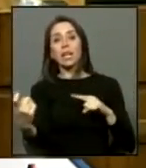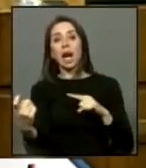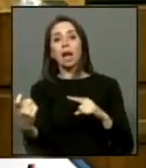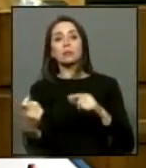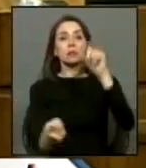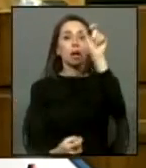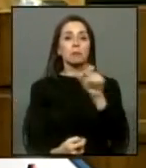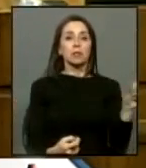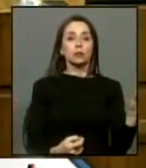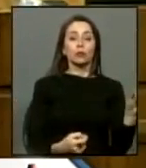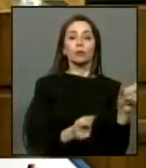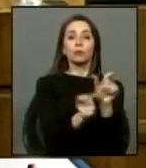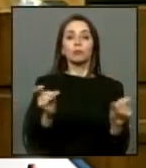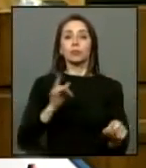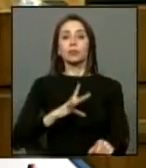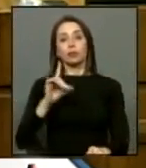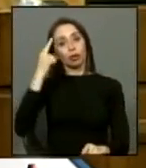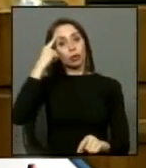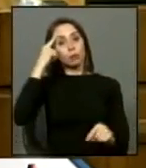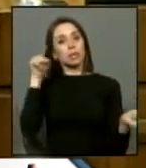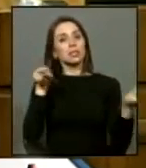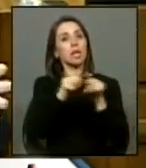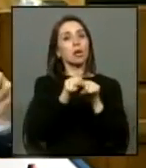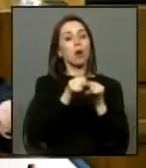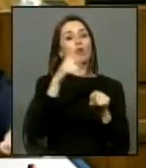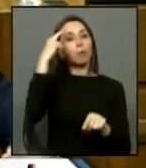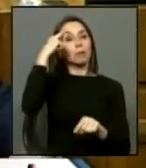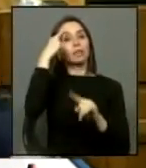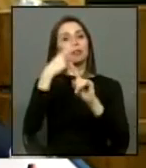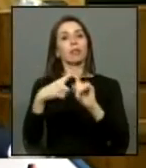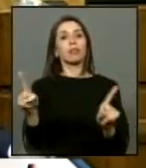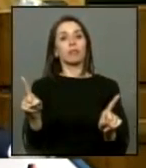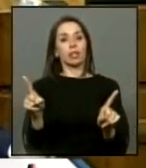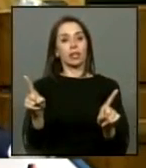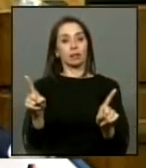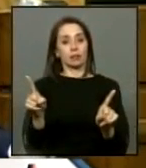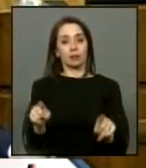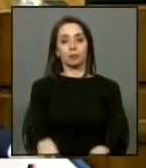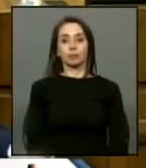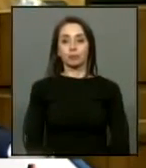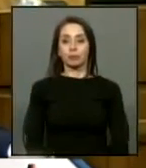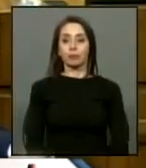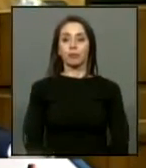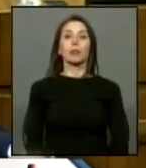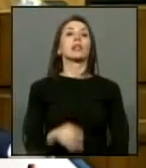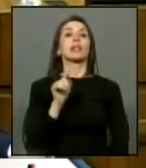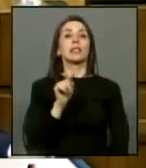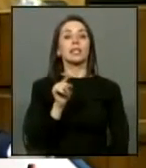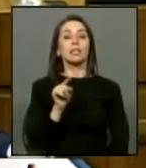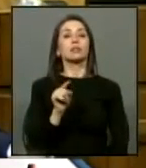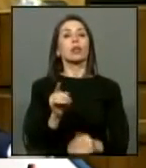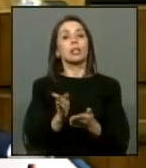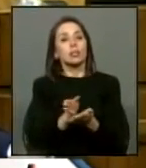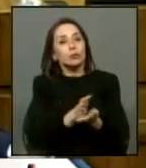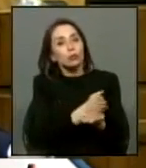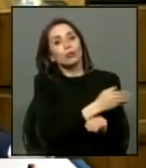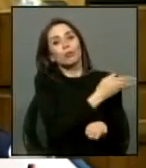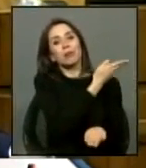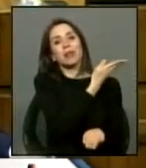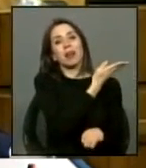personas o chilenos que no piensen igual que sean diferentes en distintas cosas y eso es lo que tenemos que ir superando hoy día